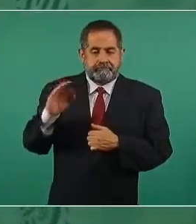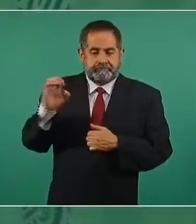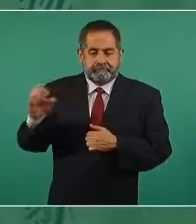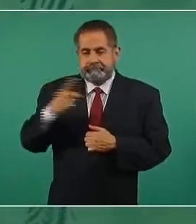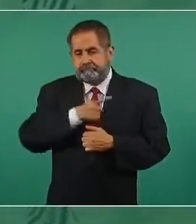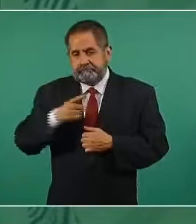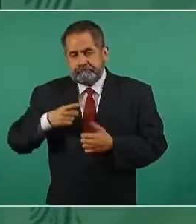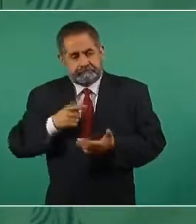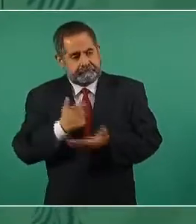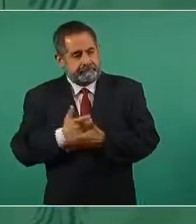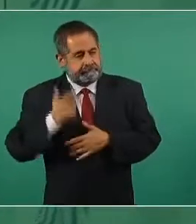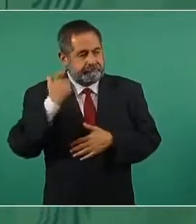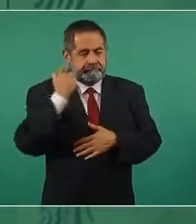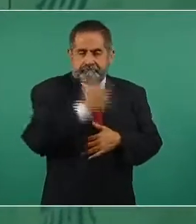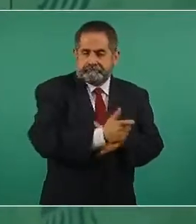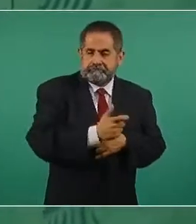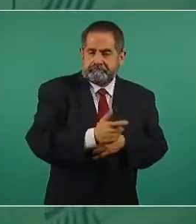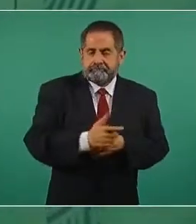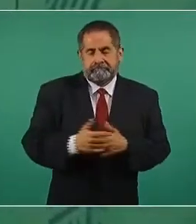a pagar